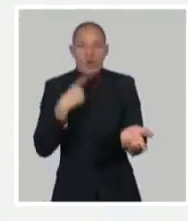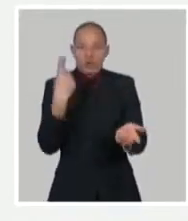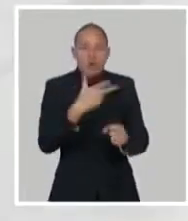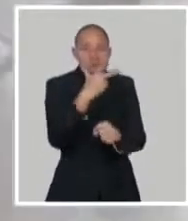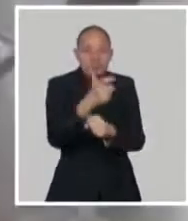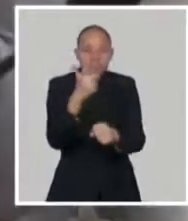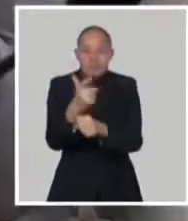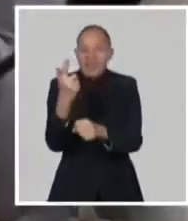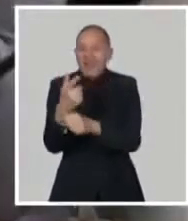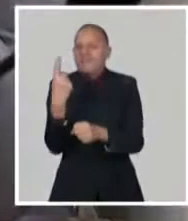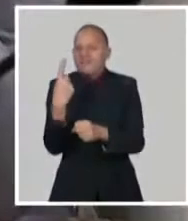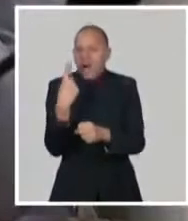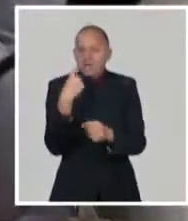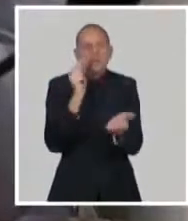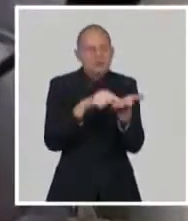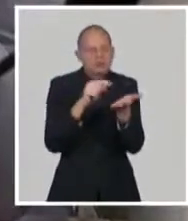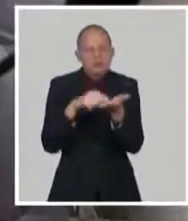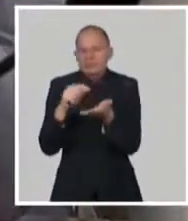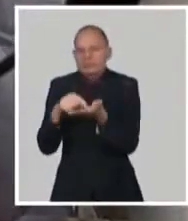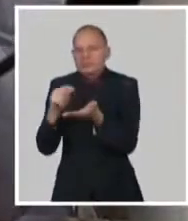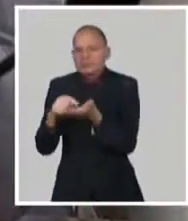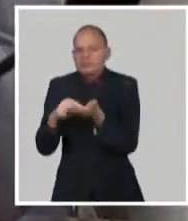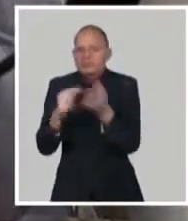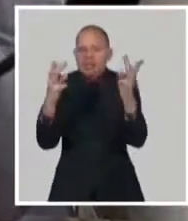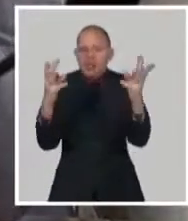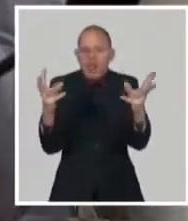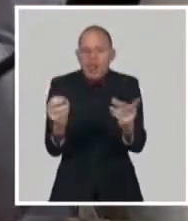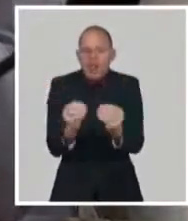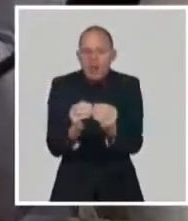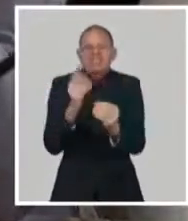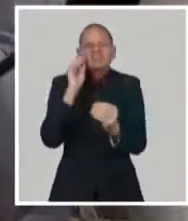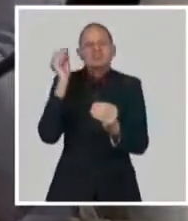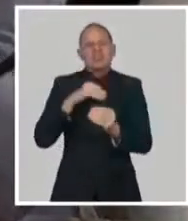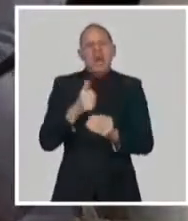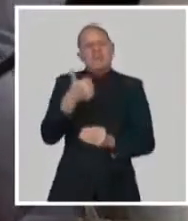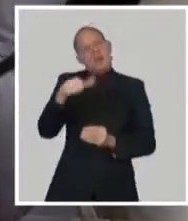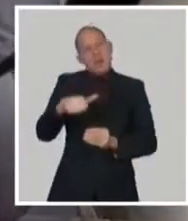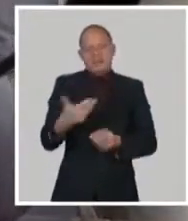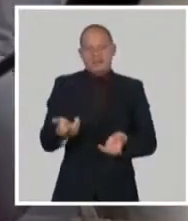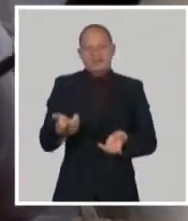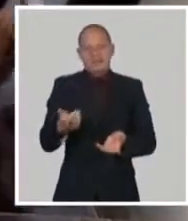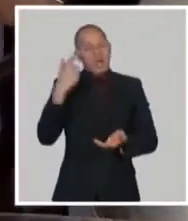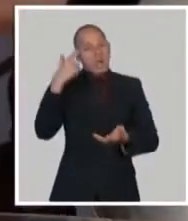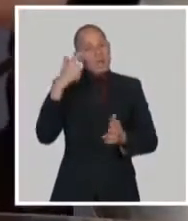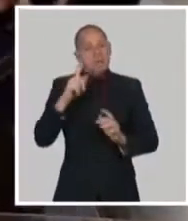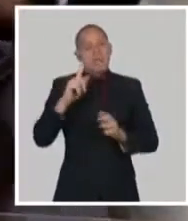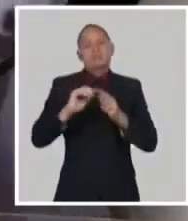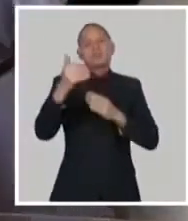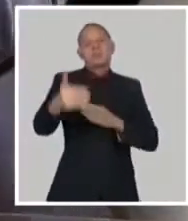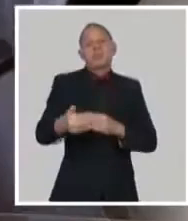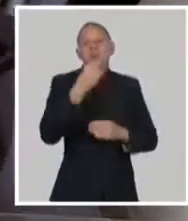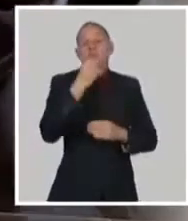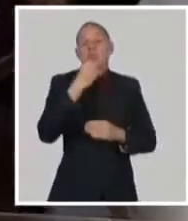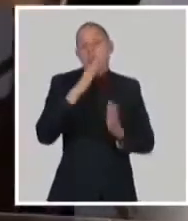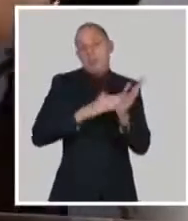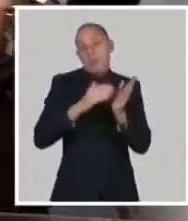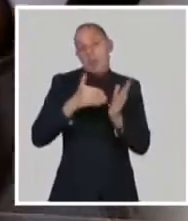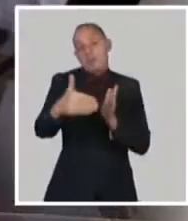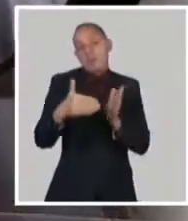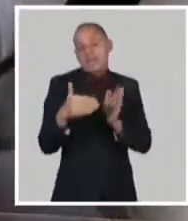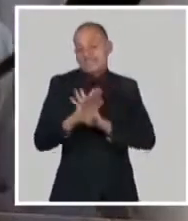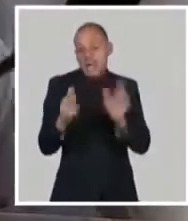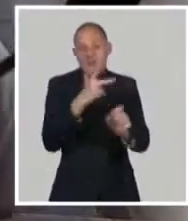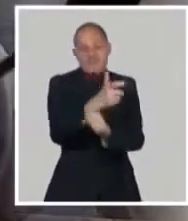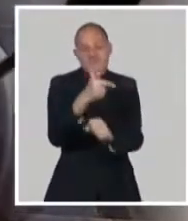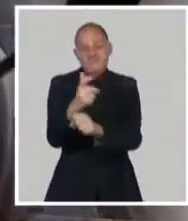debemos llegar al primer millón de dosis de vacunas y por lo tanto eso sería parte de no solo la fase 3 sino a partir del